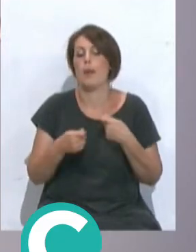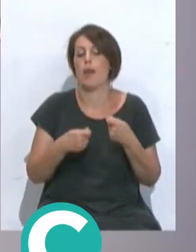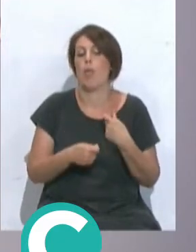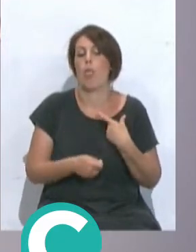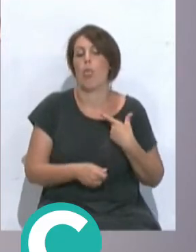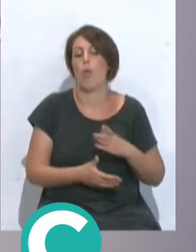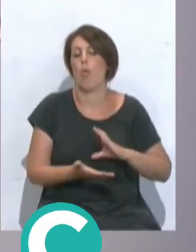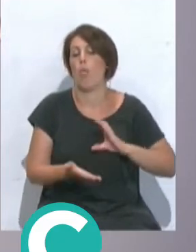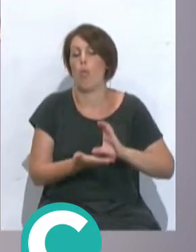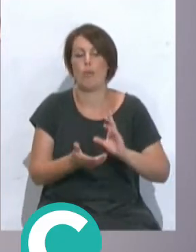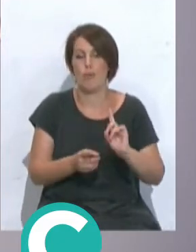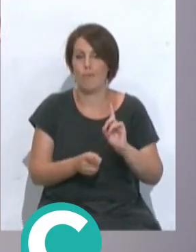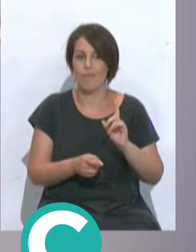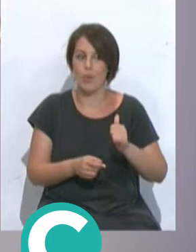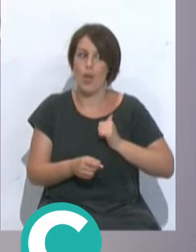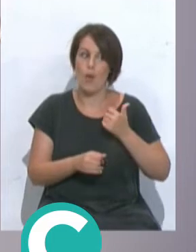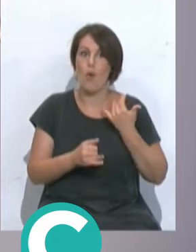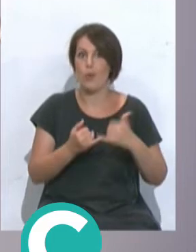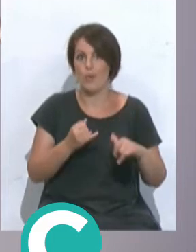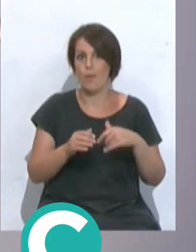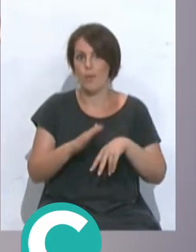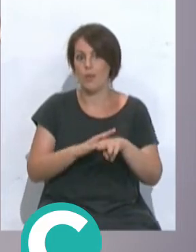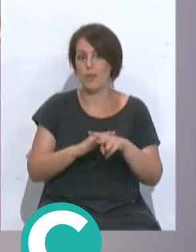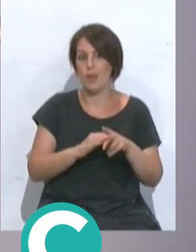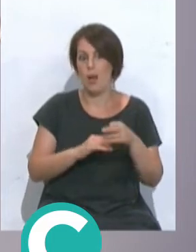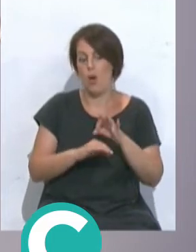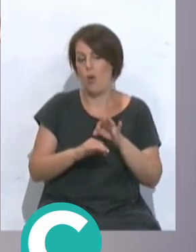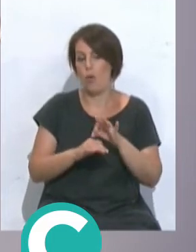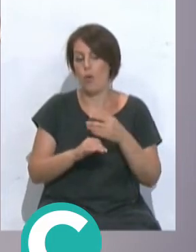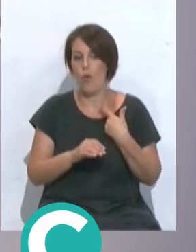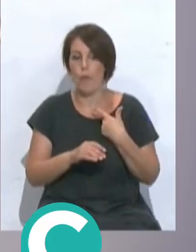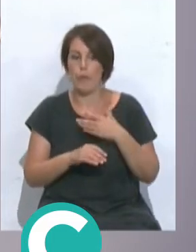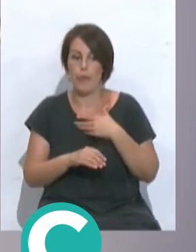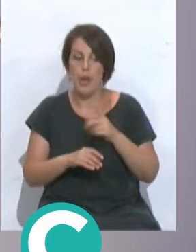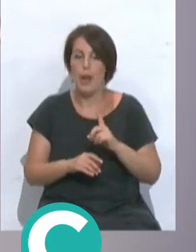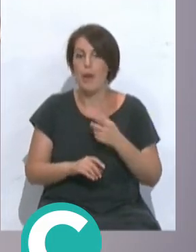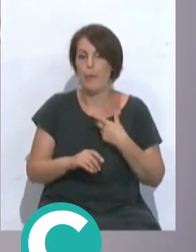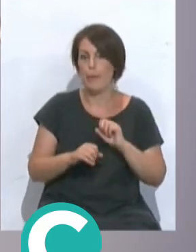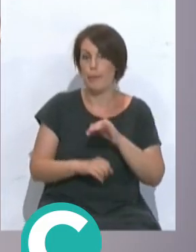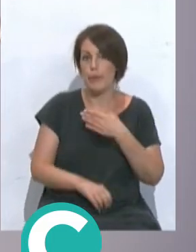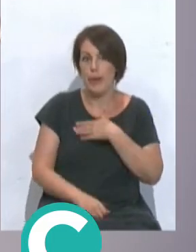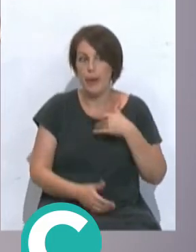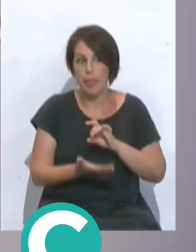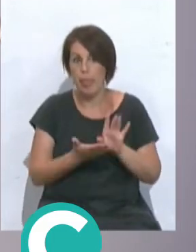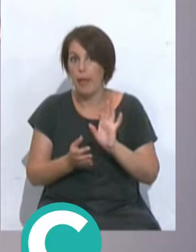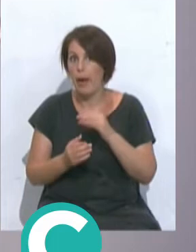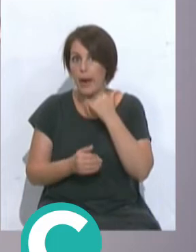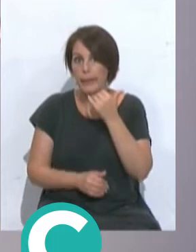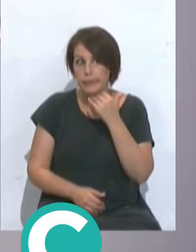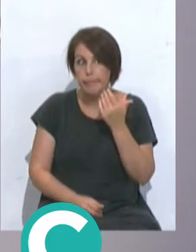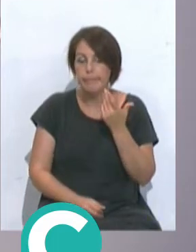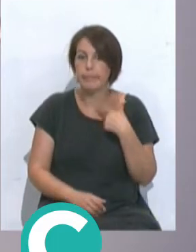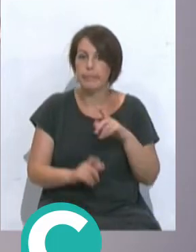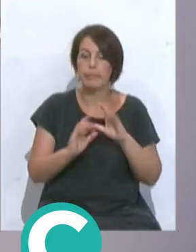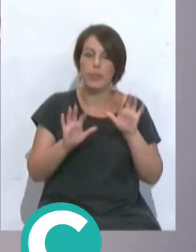y claro, tiene que esperar las últimas opciones de futbolistas que o se queden rezagados o algún club que a última hora quiera dar salida, o que imagino que la plantilla, no solo